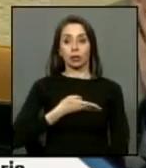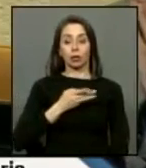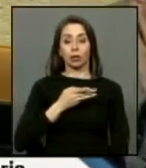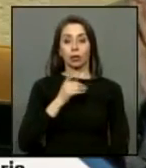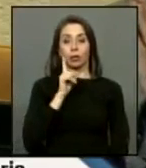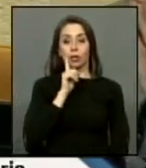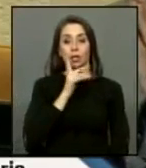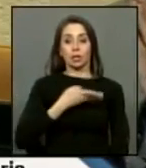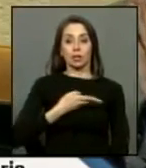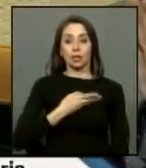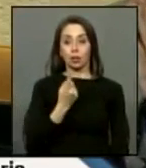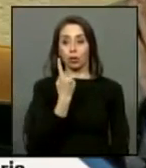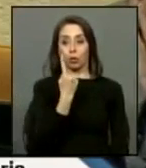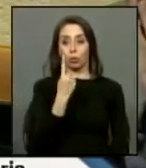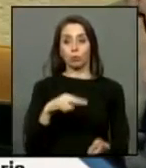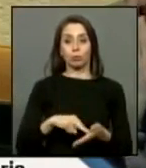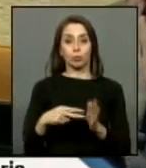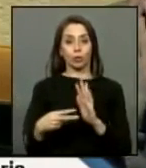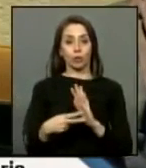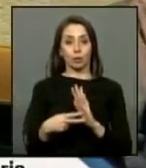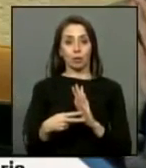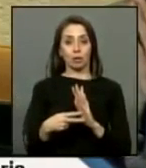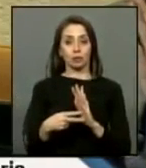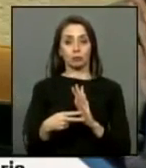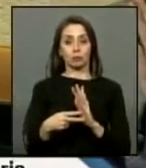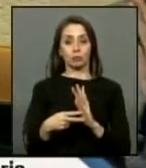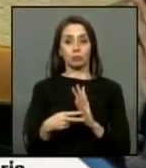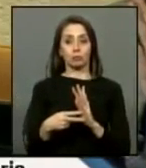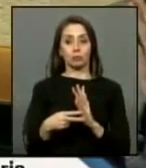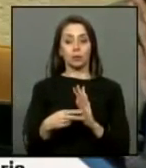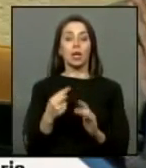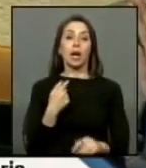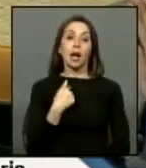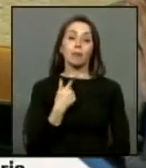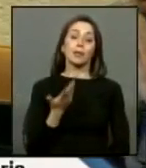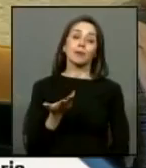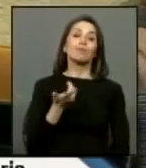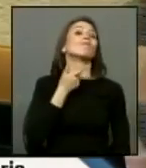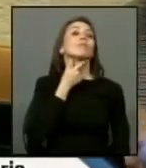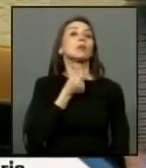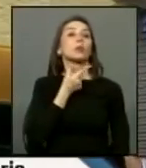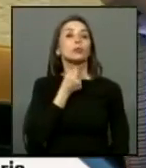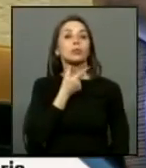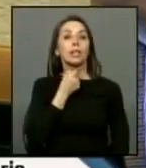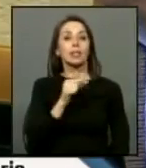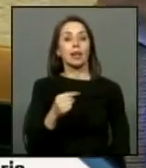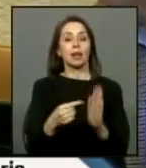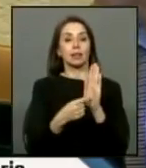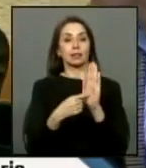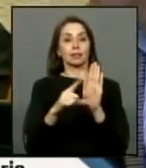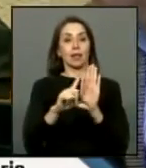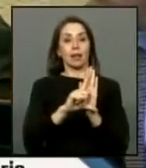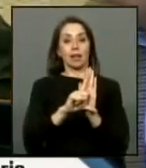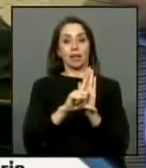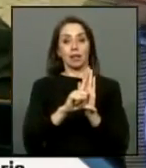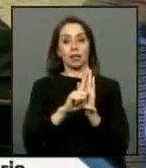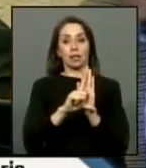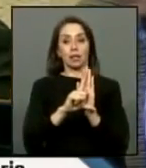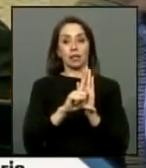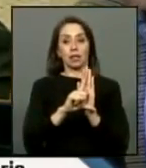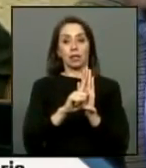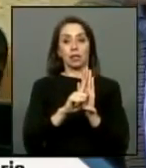tengo un solo problema que me habría gustado que en esta ley estuviera